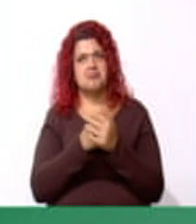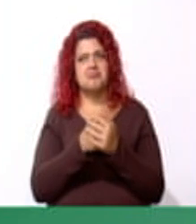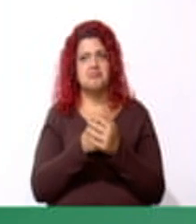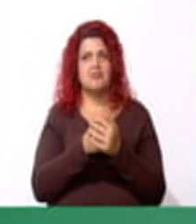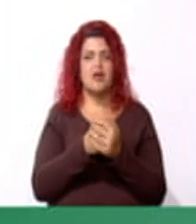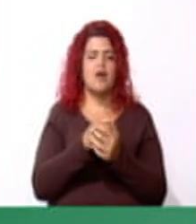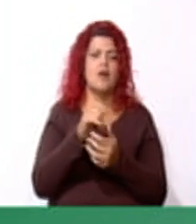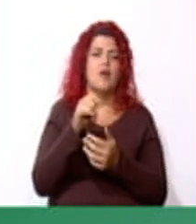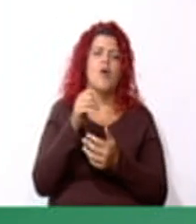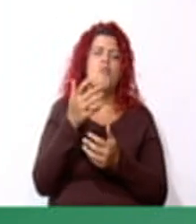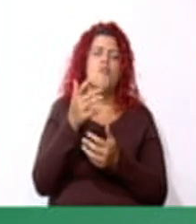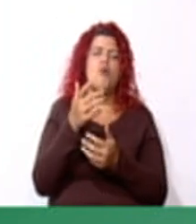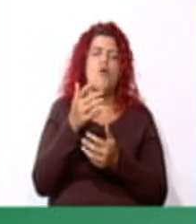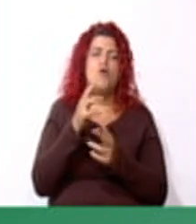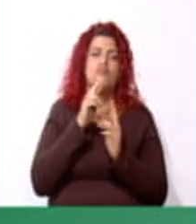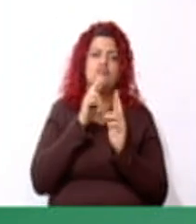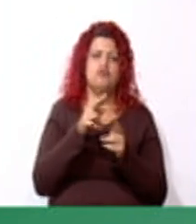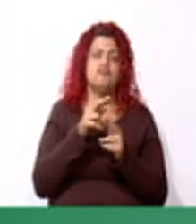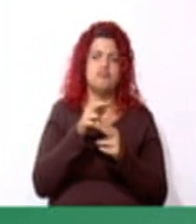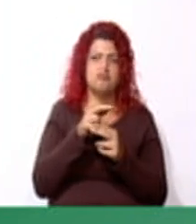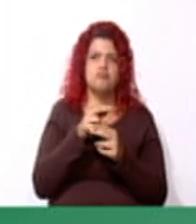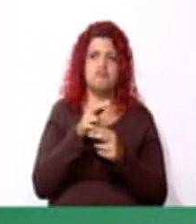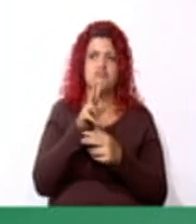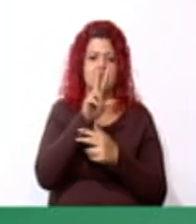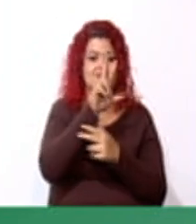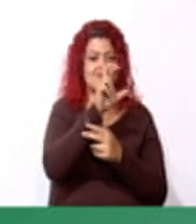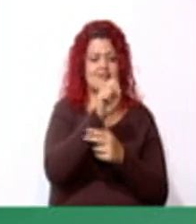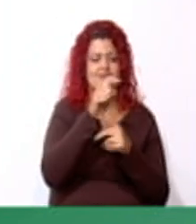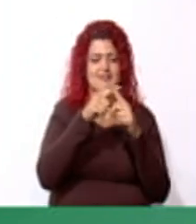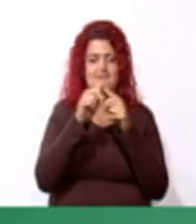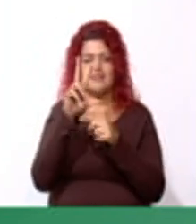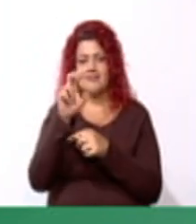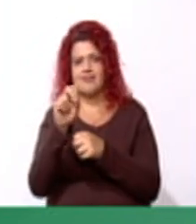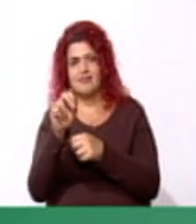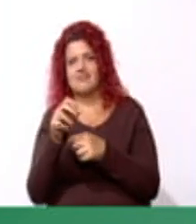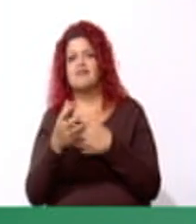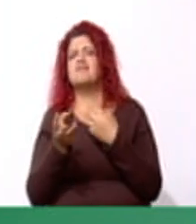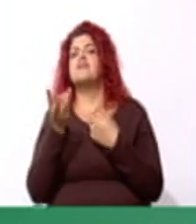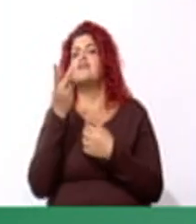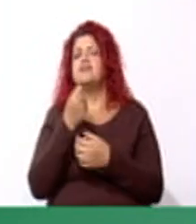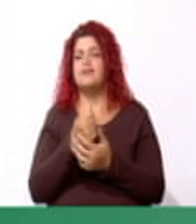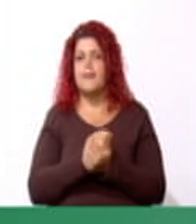¿Cómo da el resultado de 30 por 30? ¿Cuánto es?